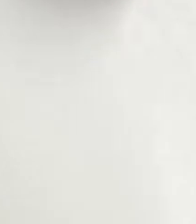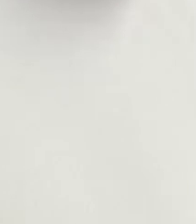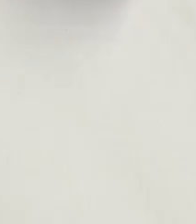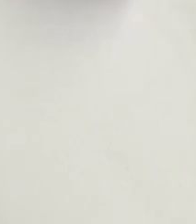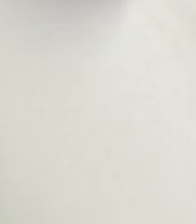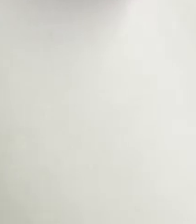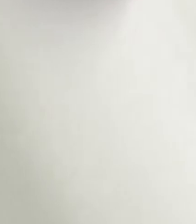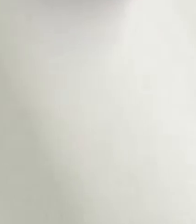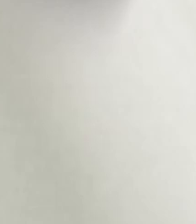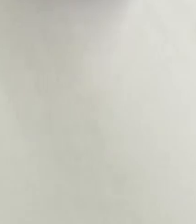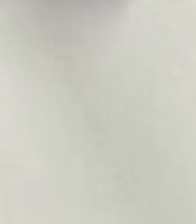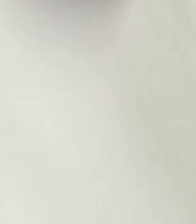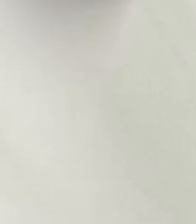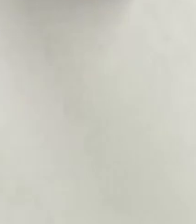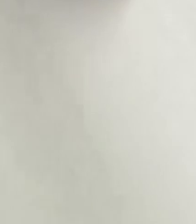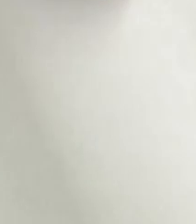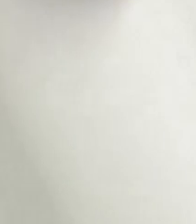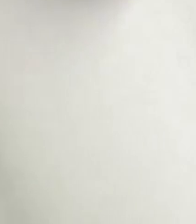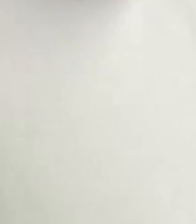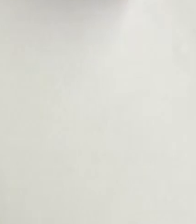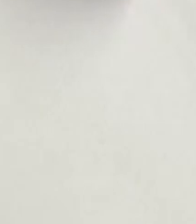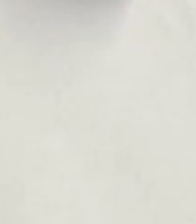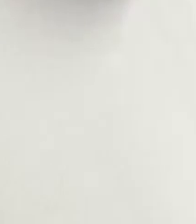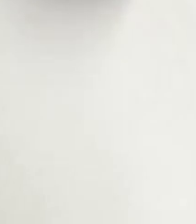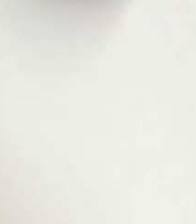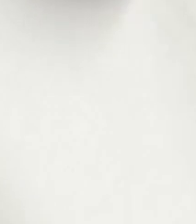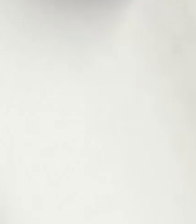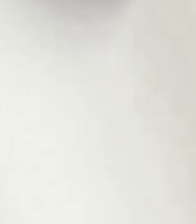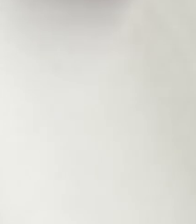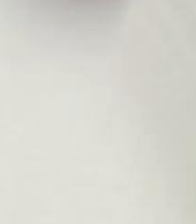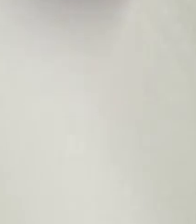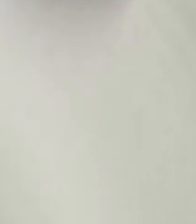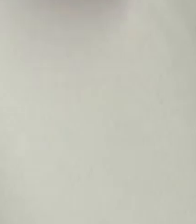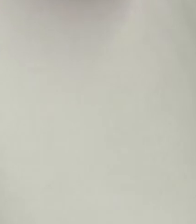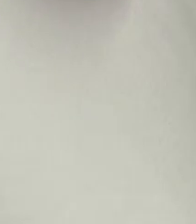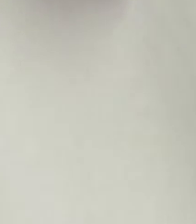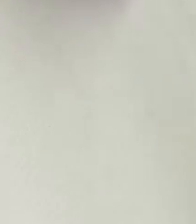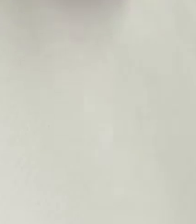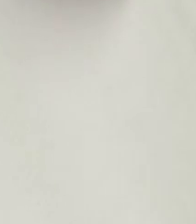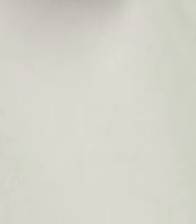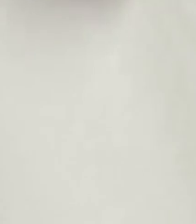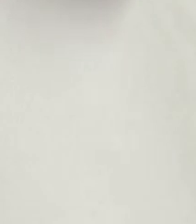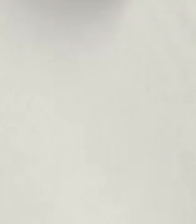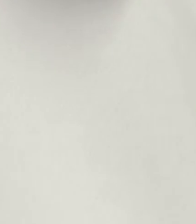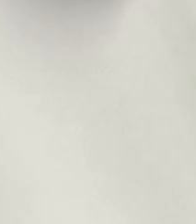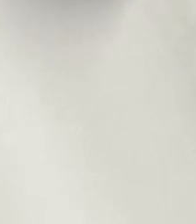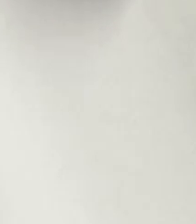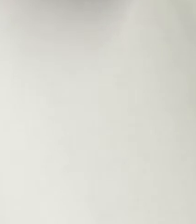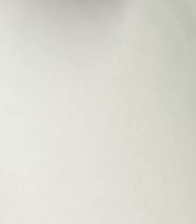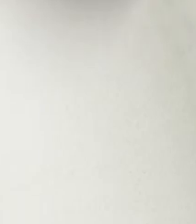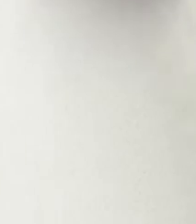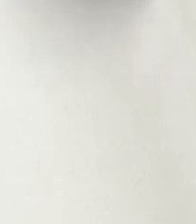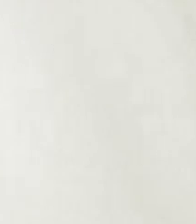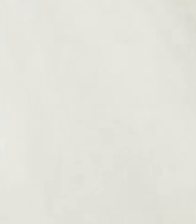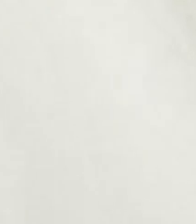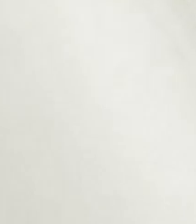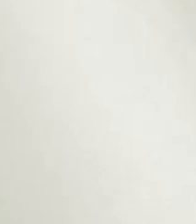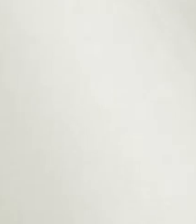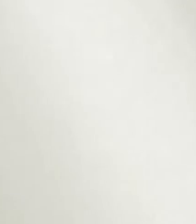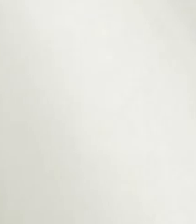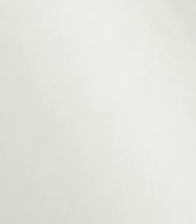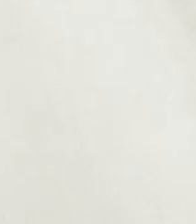se postergan censos y encuestas en territorio nacional que involucran movilización de personas e interacción física cara a cara.